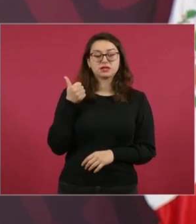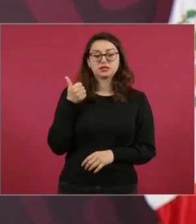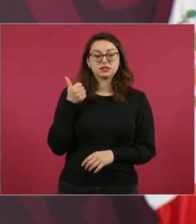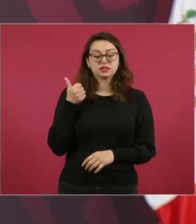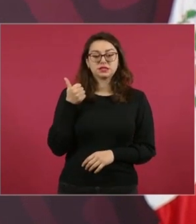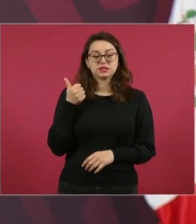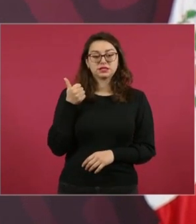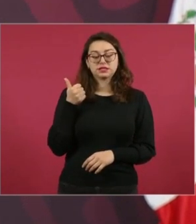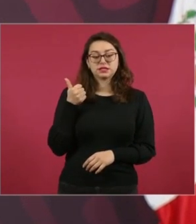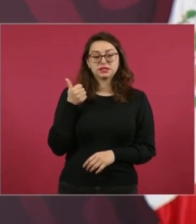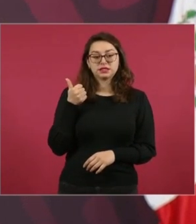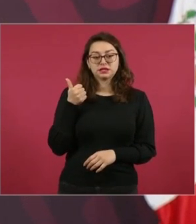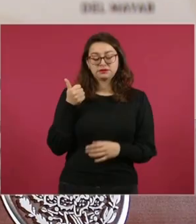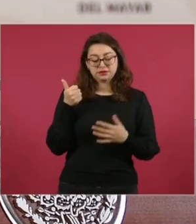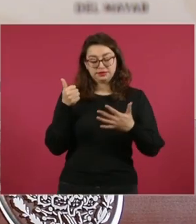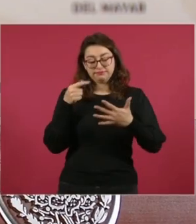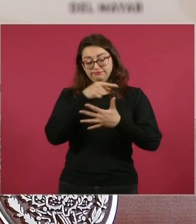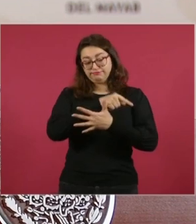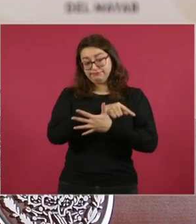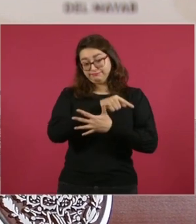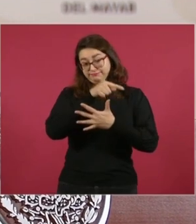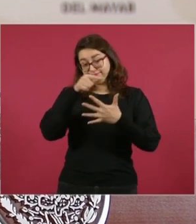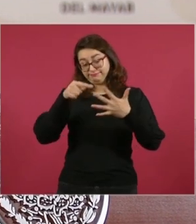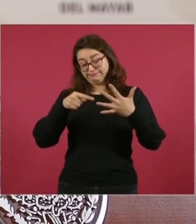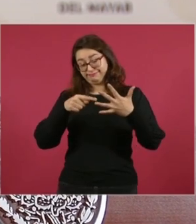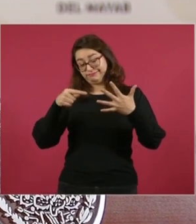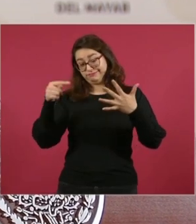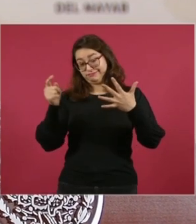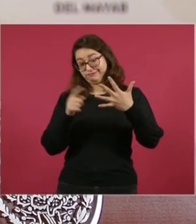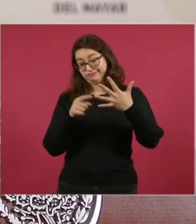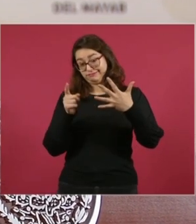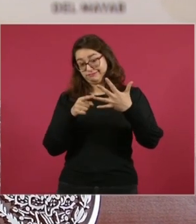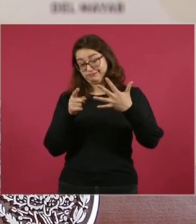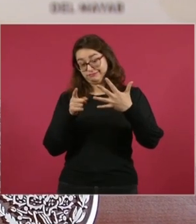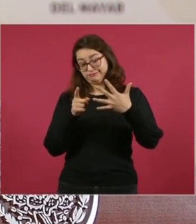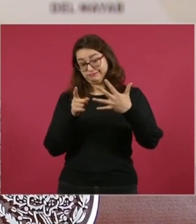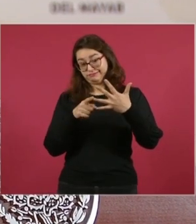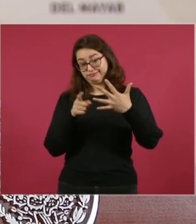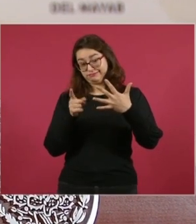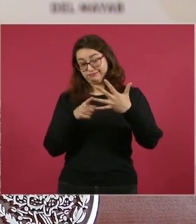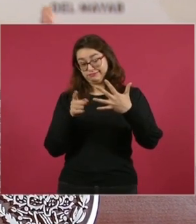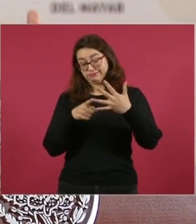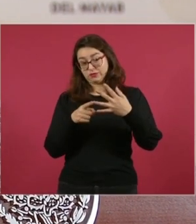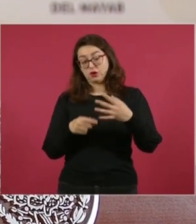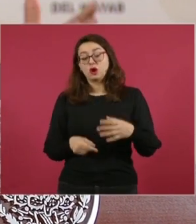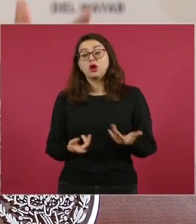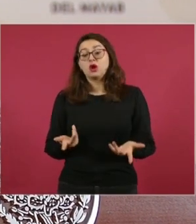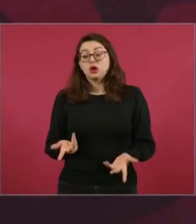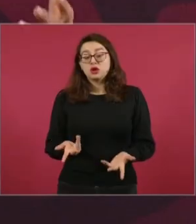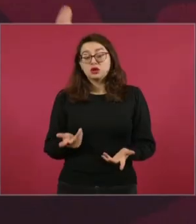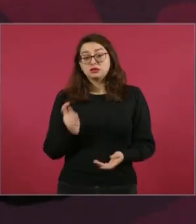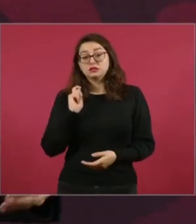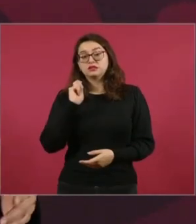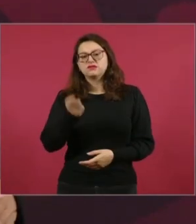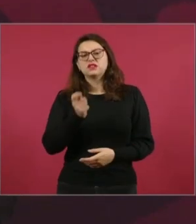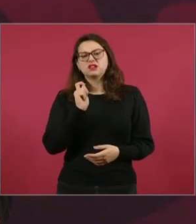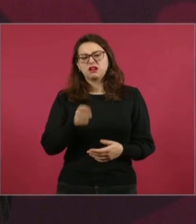cuatro, que es la de ayudar al desarrollo